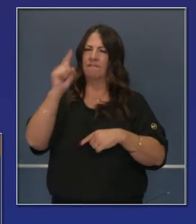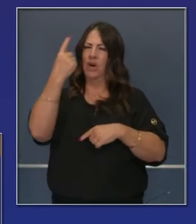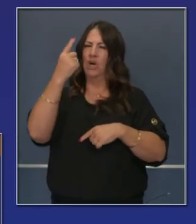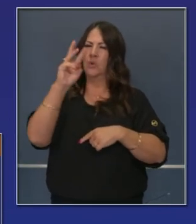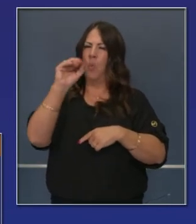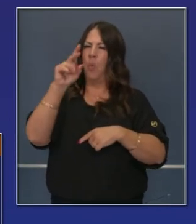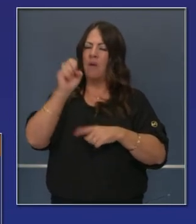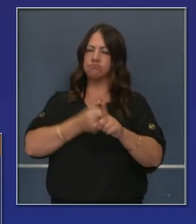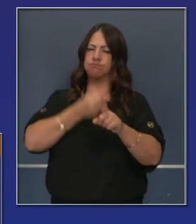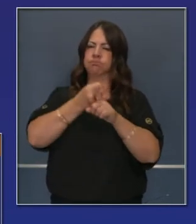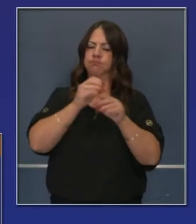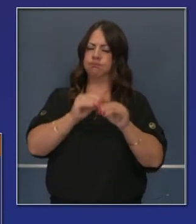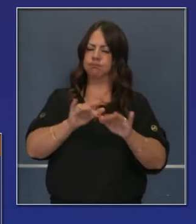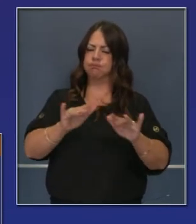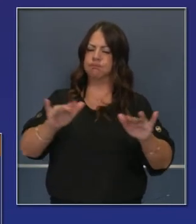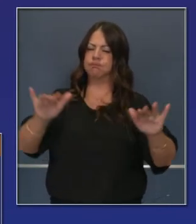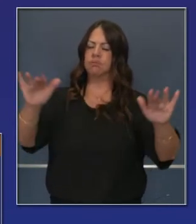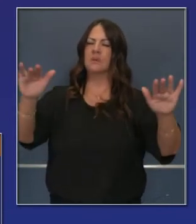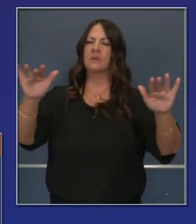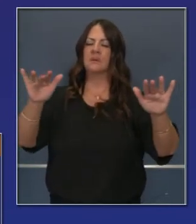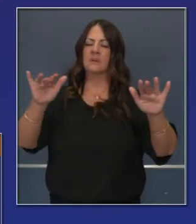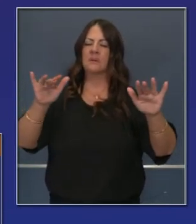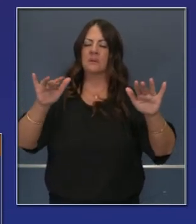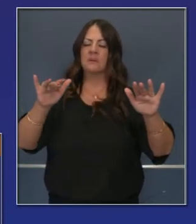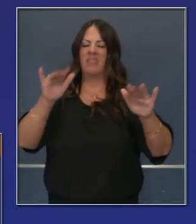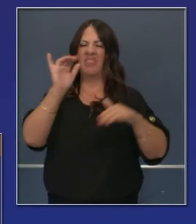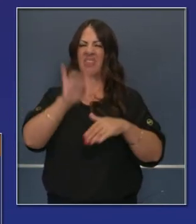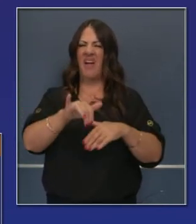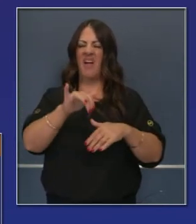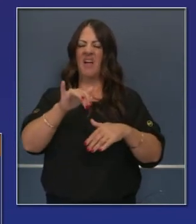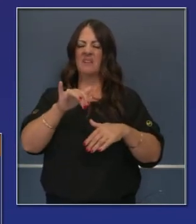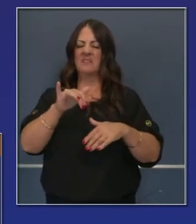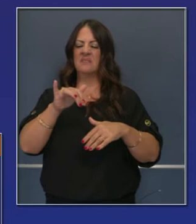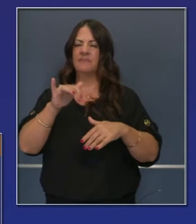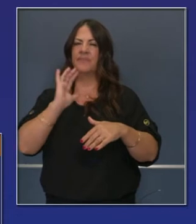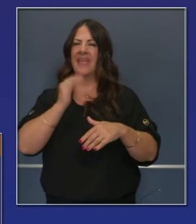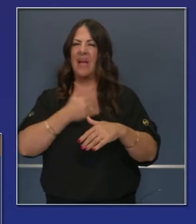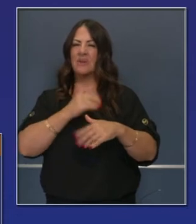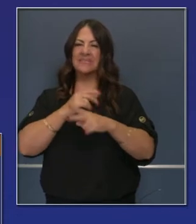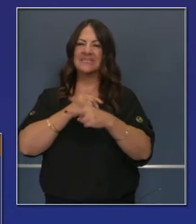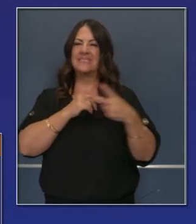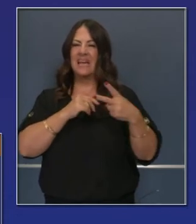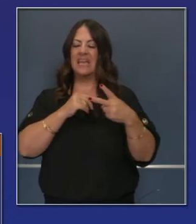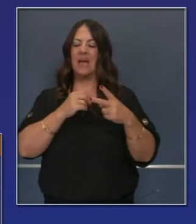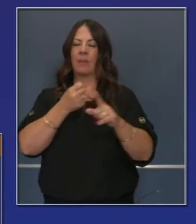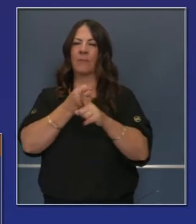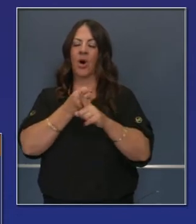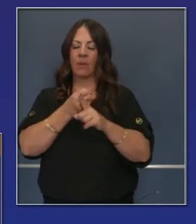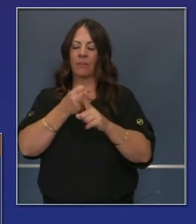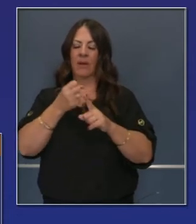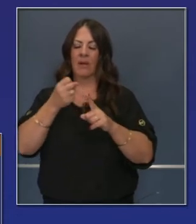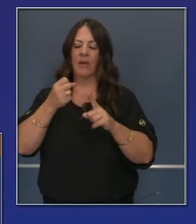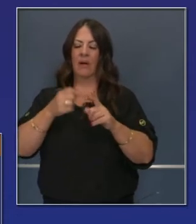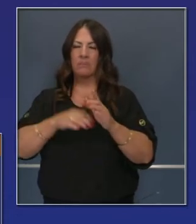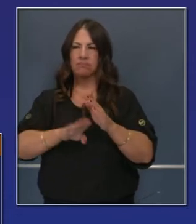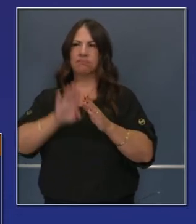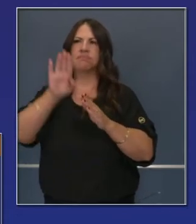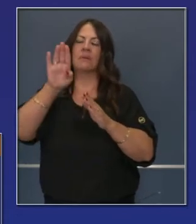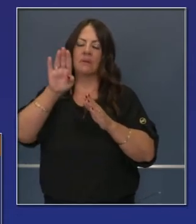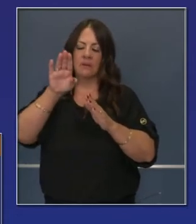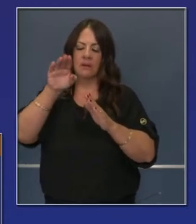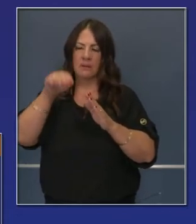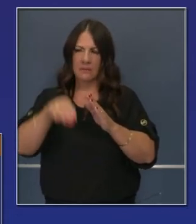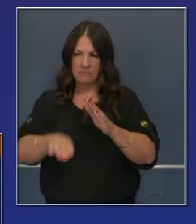de julio. Sin embargo, segunda, tercera ola, esto es algo que los epidemiódicos